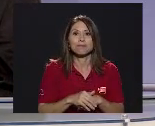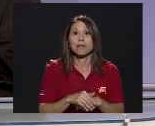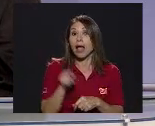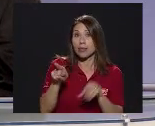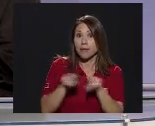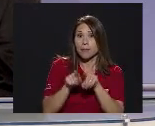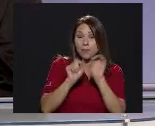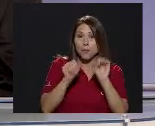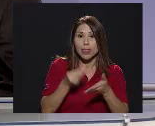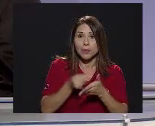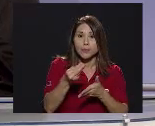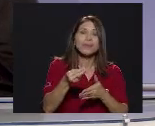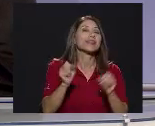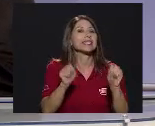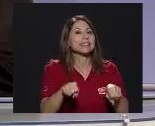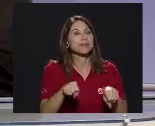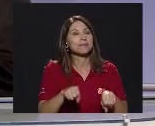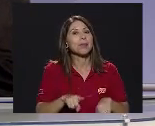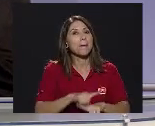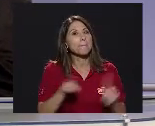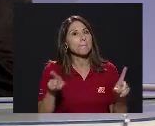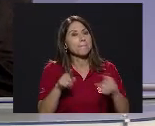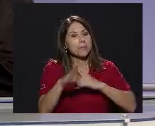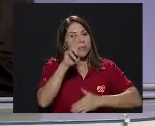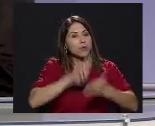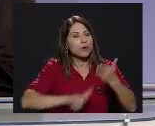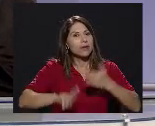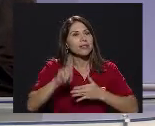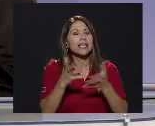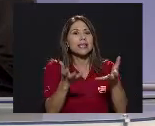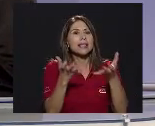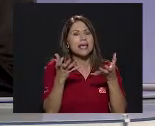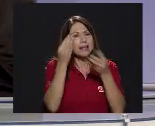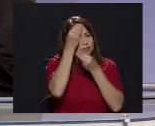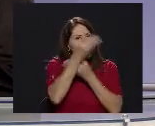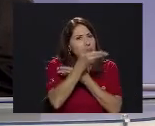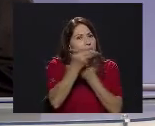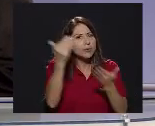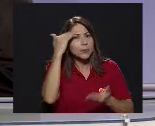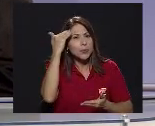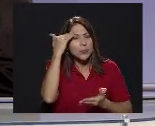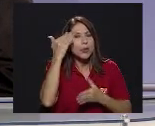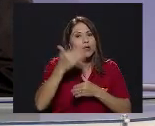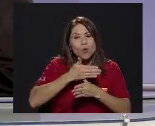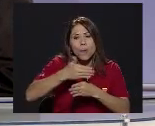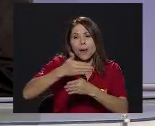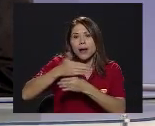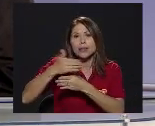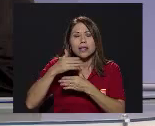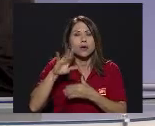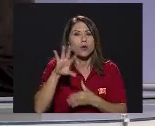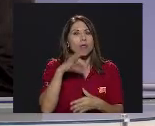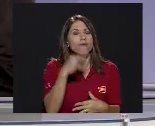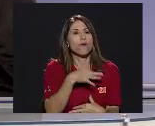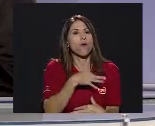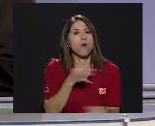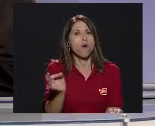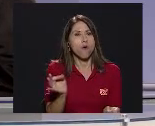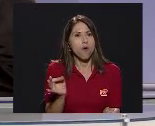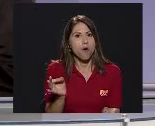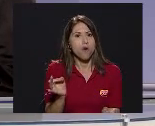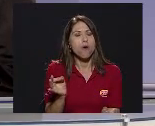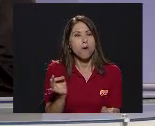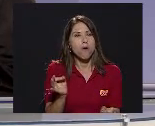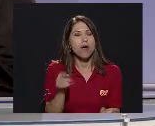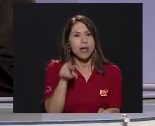puede conseguir Sí Pero básicamente La universidad Esta llamada Para crear conocimiento Y compartirlo Gratuitamente Entonces Esa